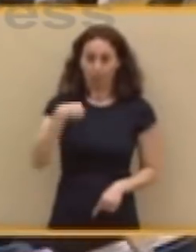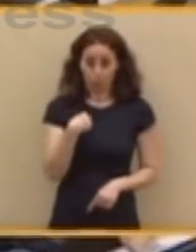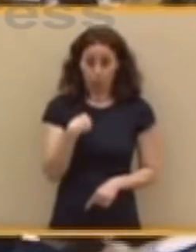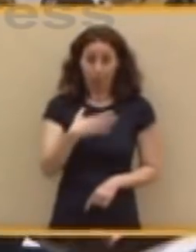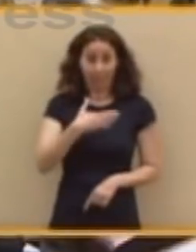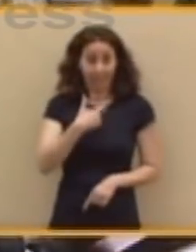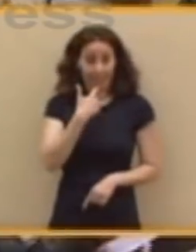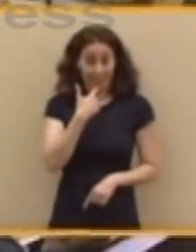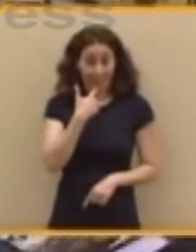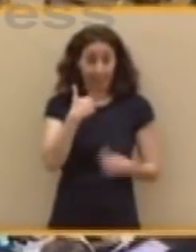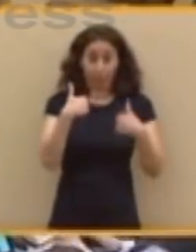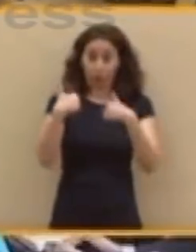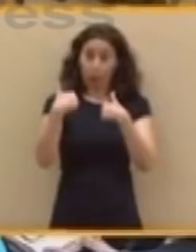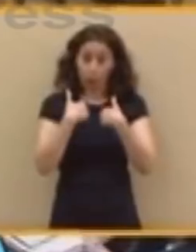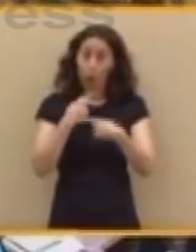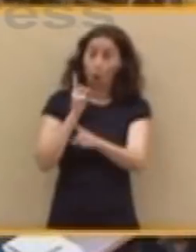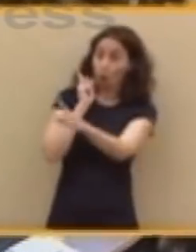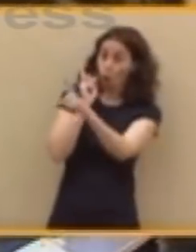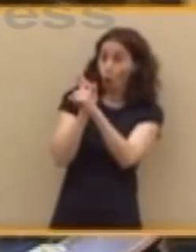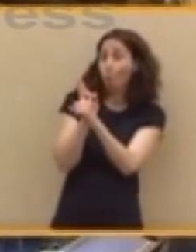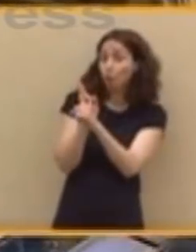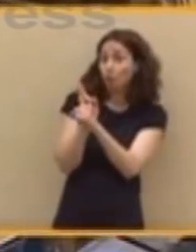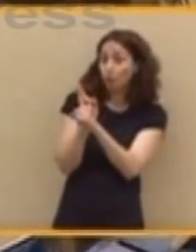Socialista estando en la oposición.